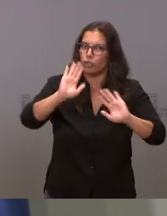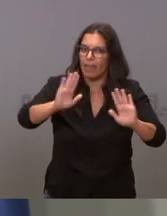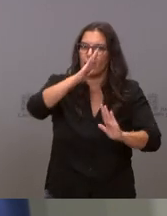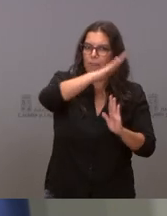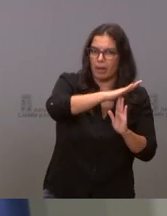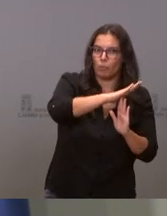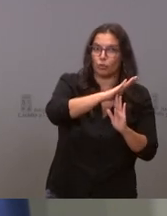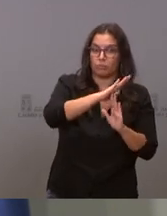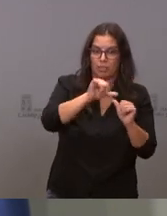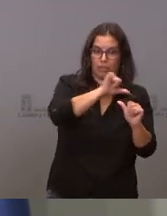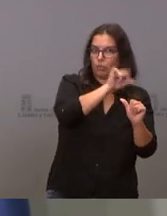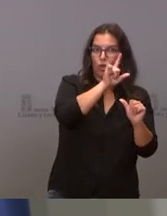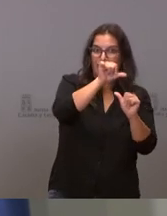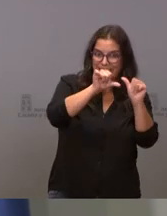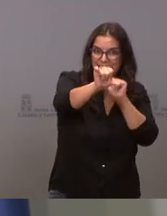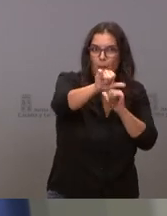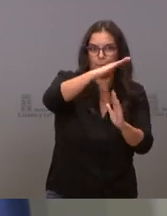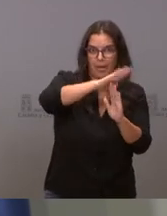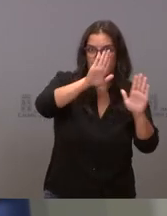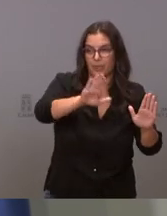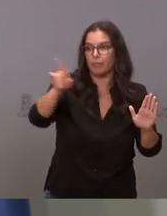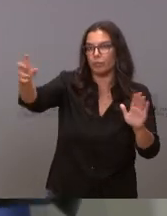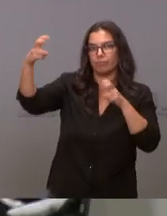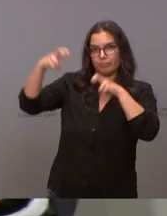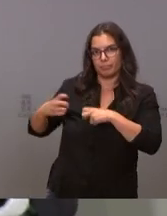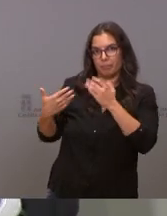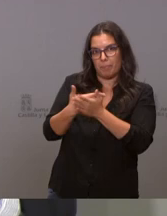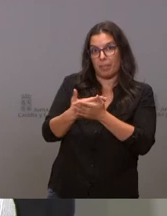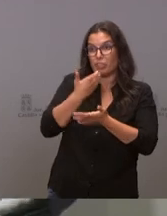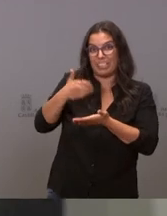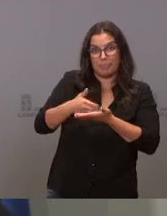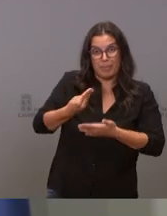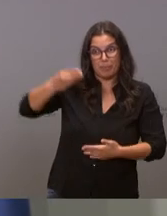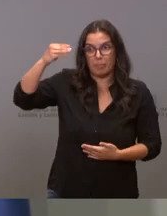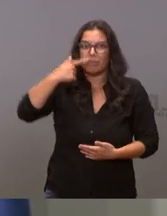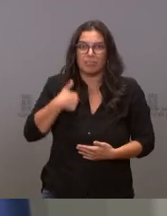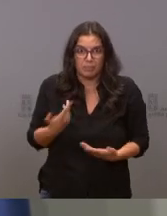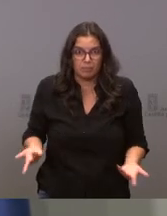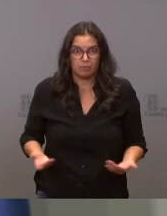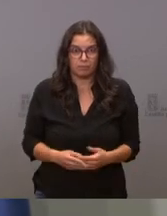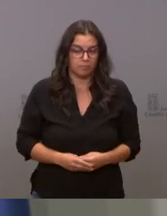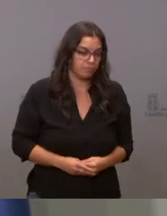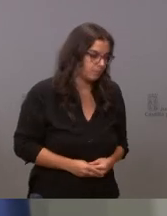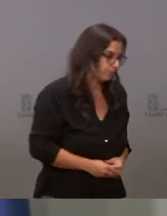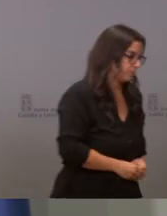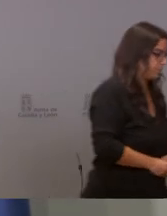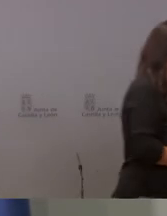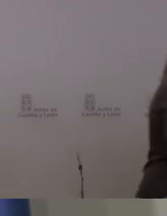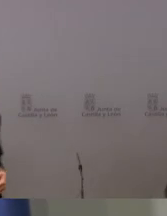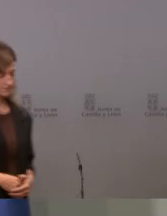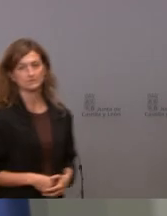siente conmigo si eso es lo que usted me pide pero si usted me pide otra cosa dígamelo dígamelo